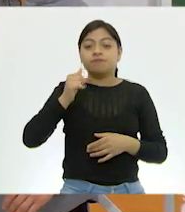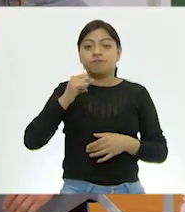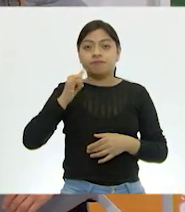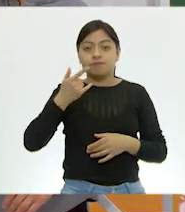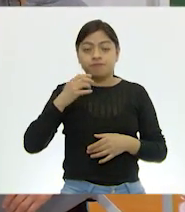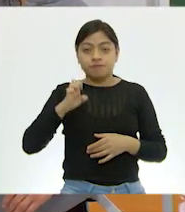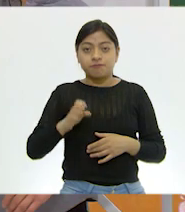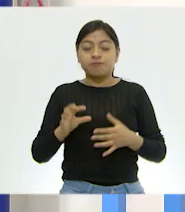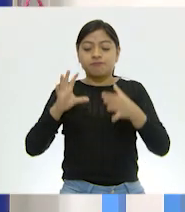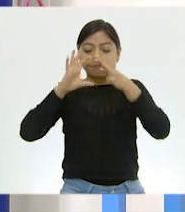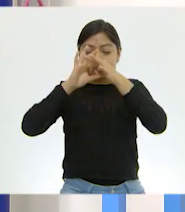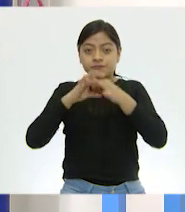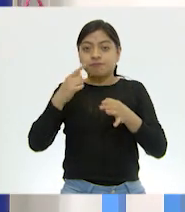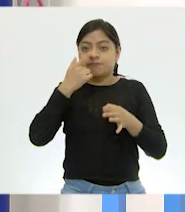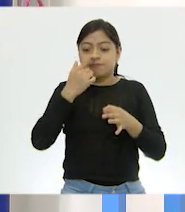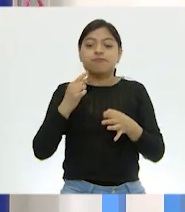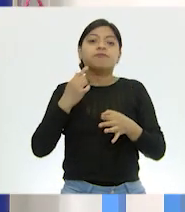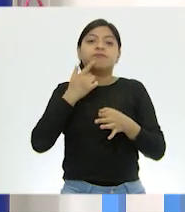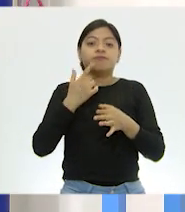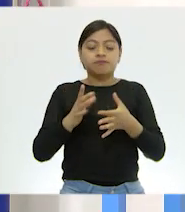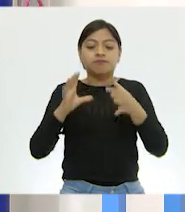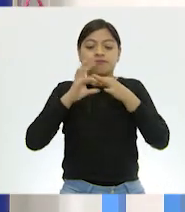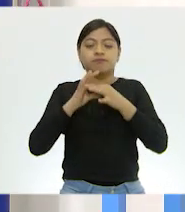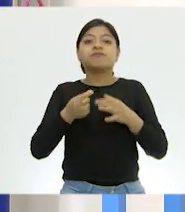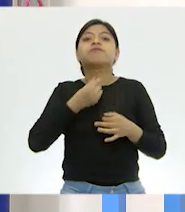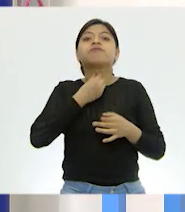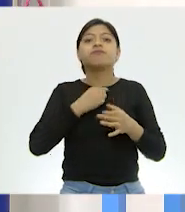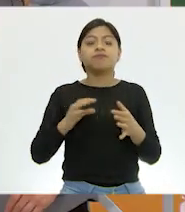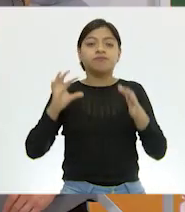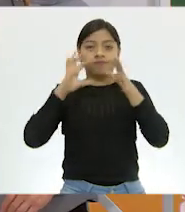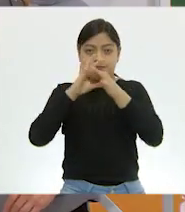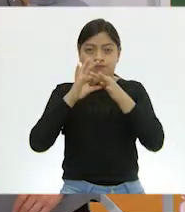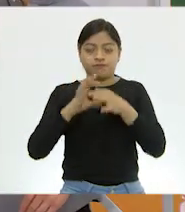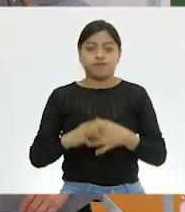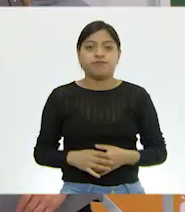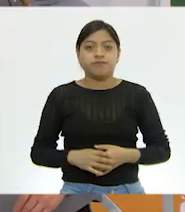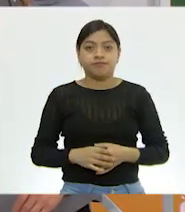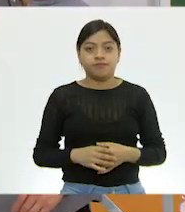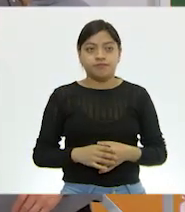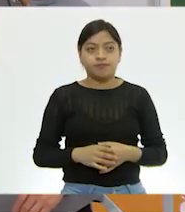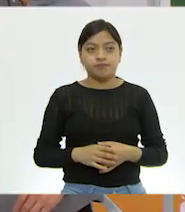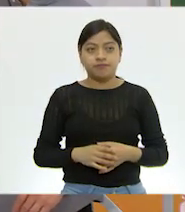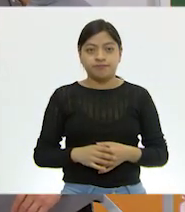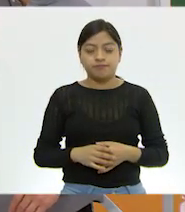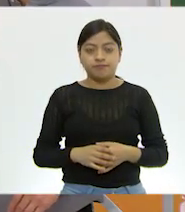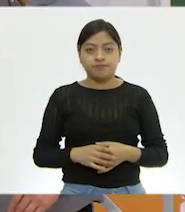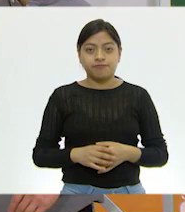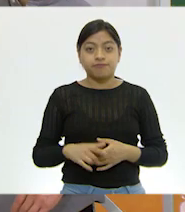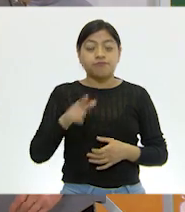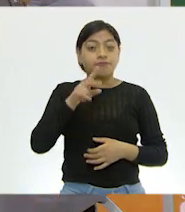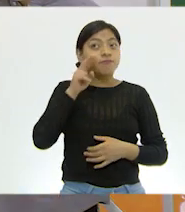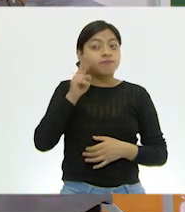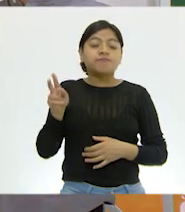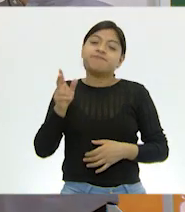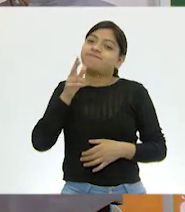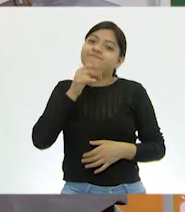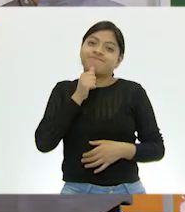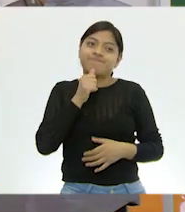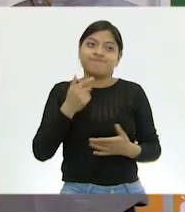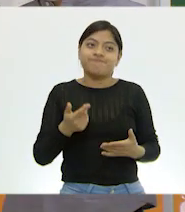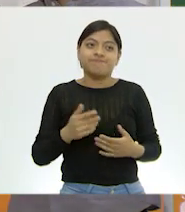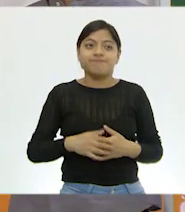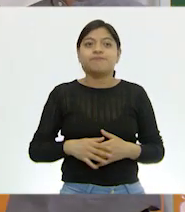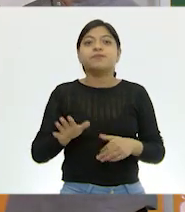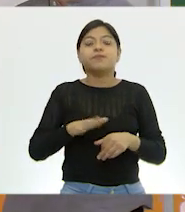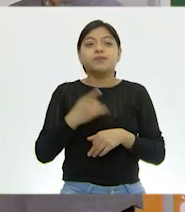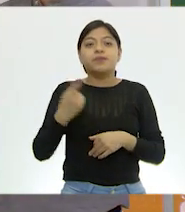y la boca con el esófago, que es ese tubito por el que pasan los alimentos. Ahí todavía, ahí no lo podemos ver porque no estamos viendo el sistema